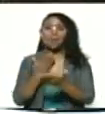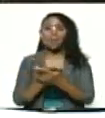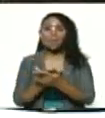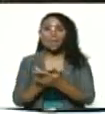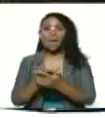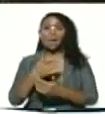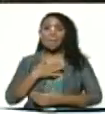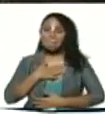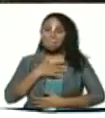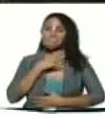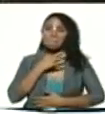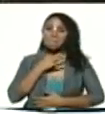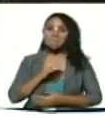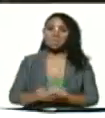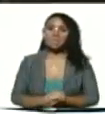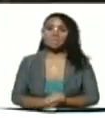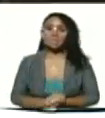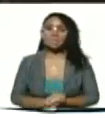que me gusta